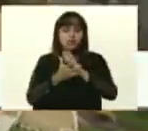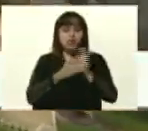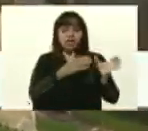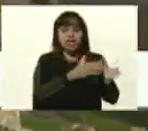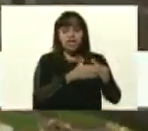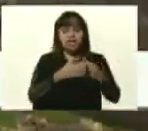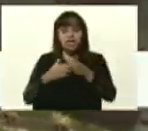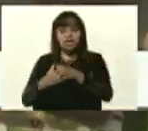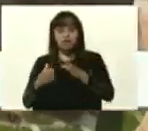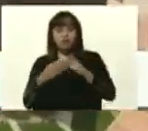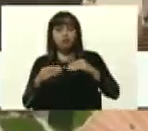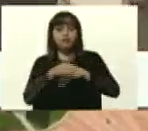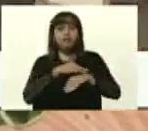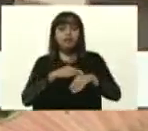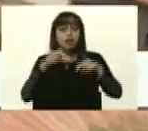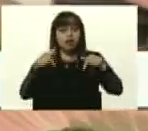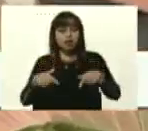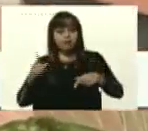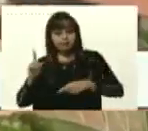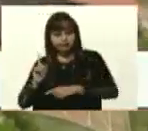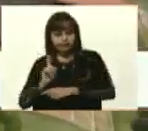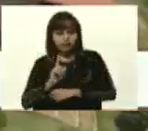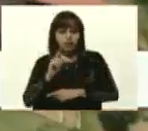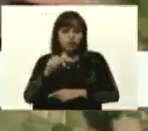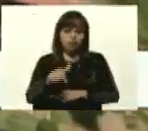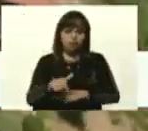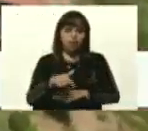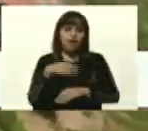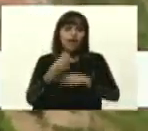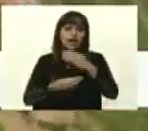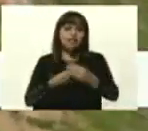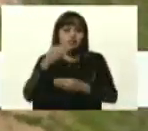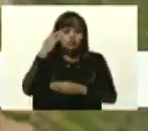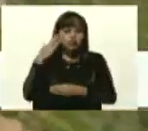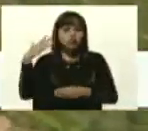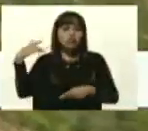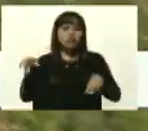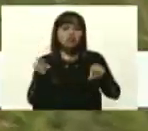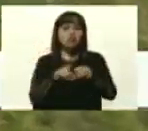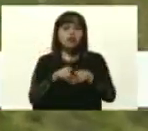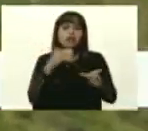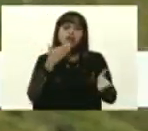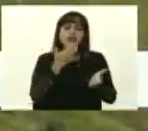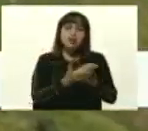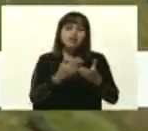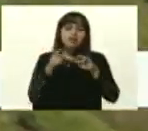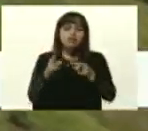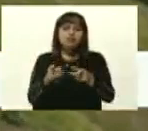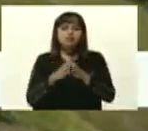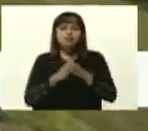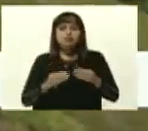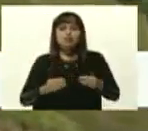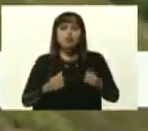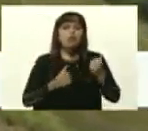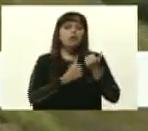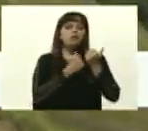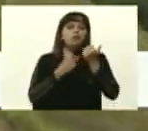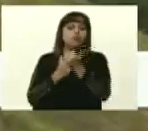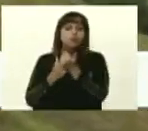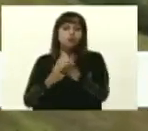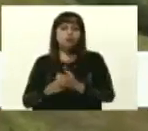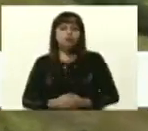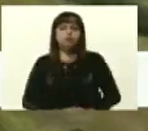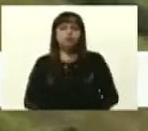ministros y ministras. Acá estamos, presidente, hoy cumpliendo un sueño al cual le agradecemos a usted todo el apoyo por creer